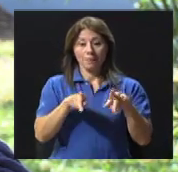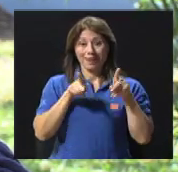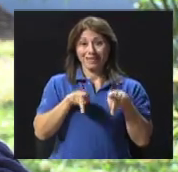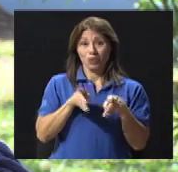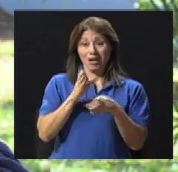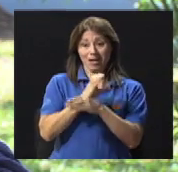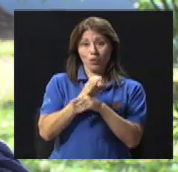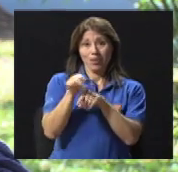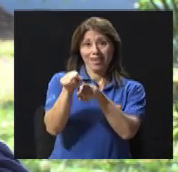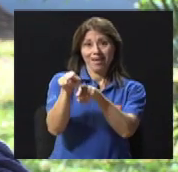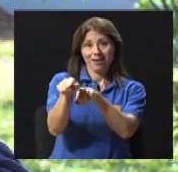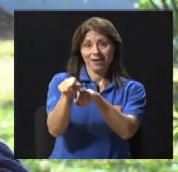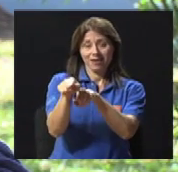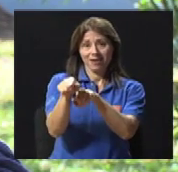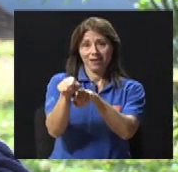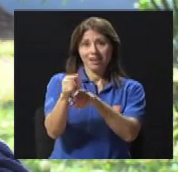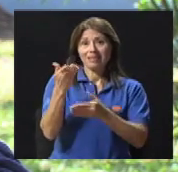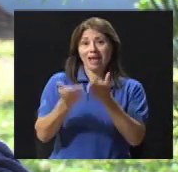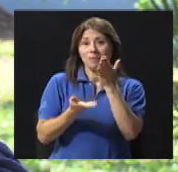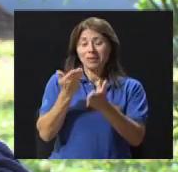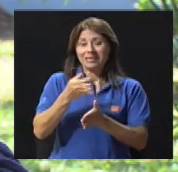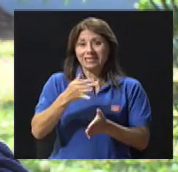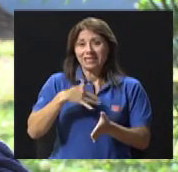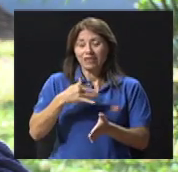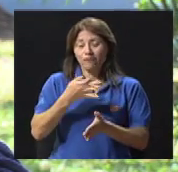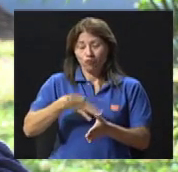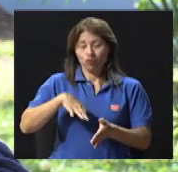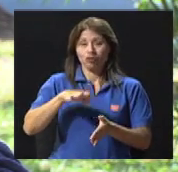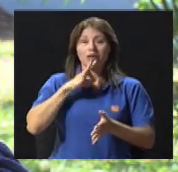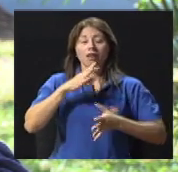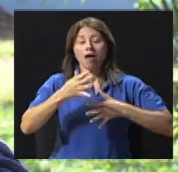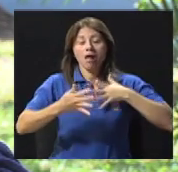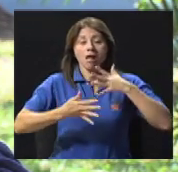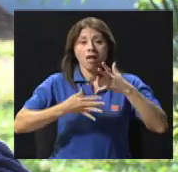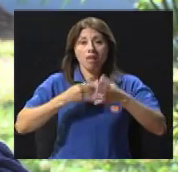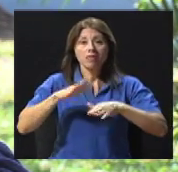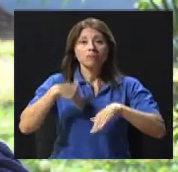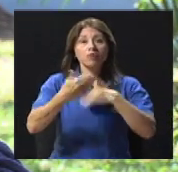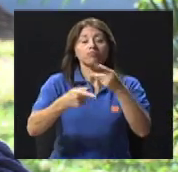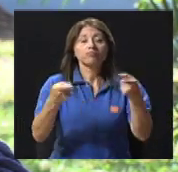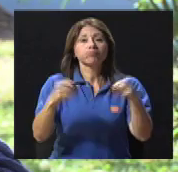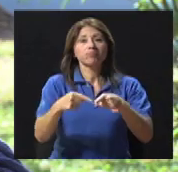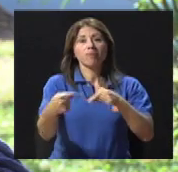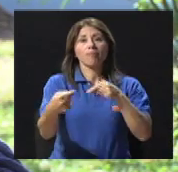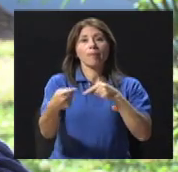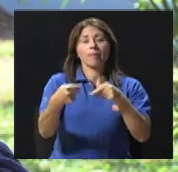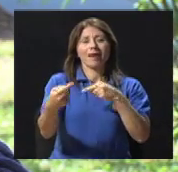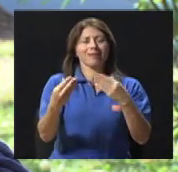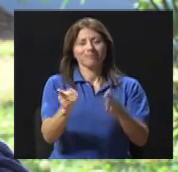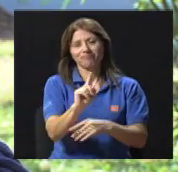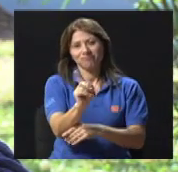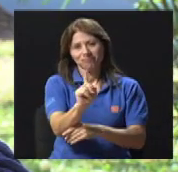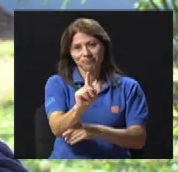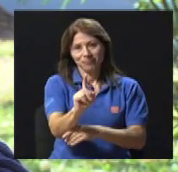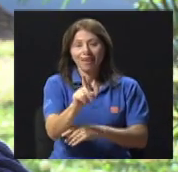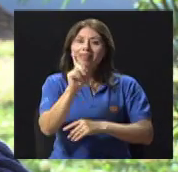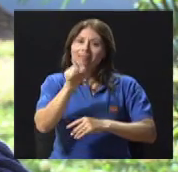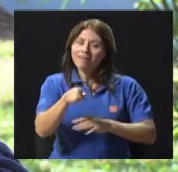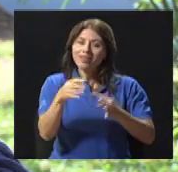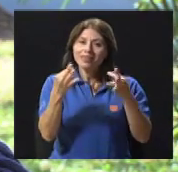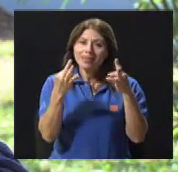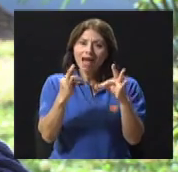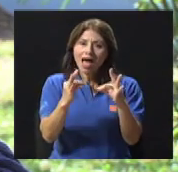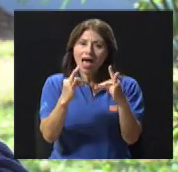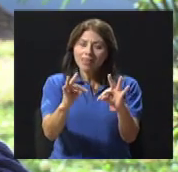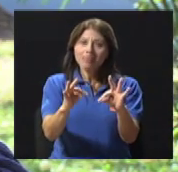mete dentro de la comunicación, va a haber un enojo colectivo. Y eso es lo que yo llamo absurdo. Más bien es como tratar de